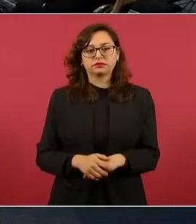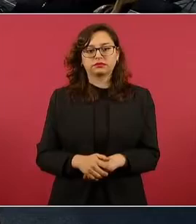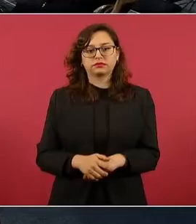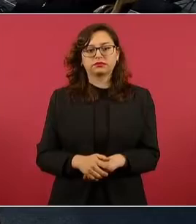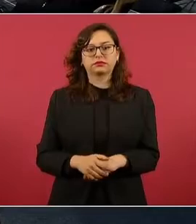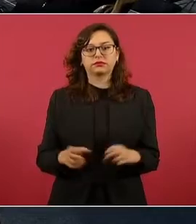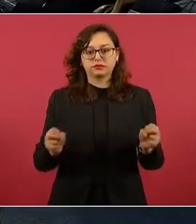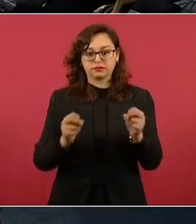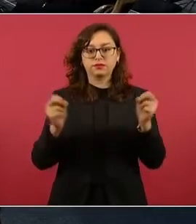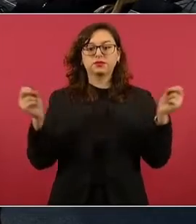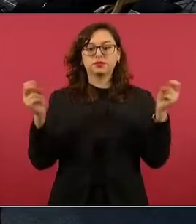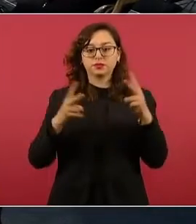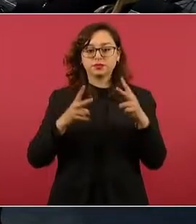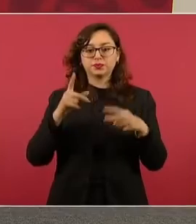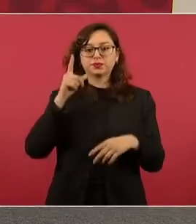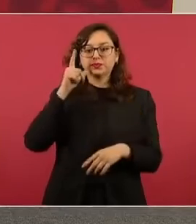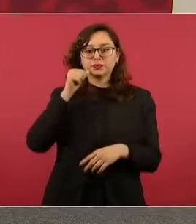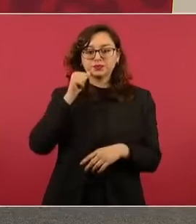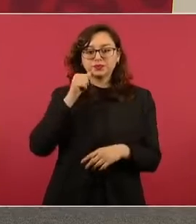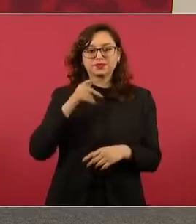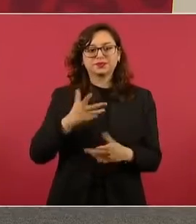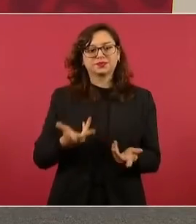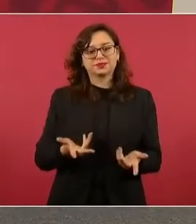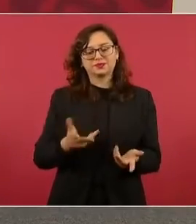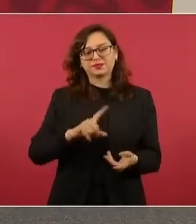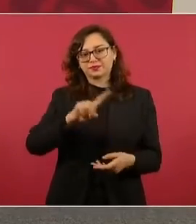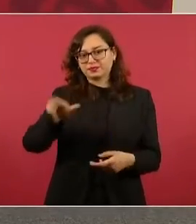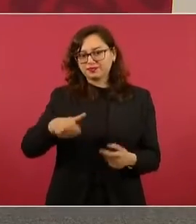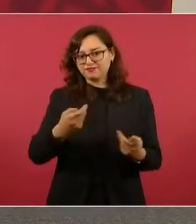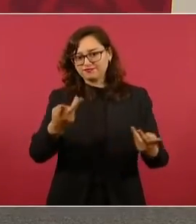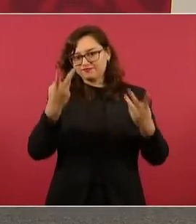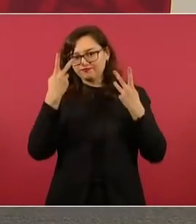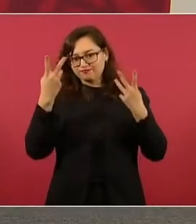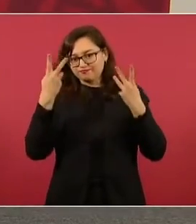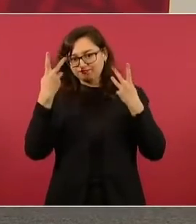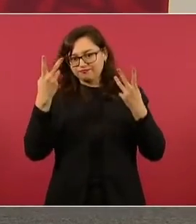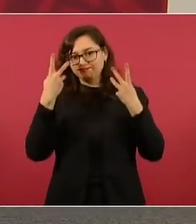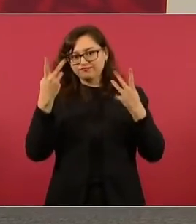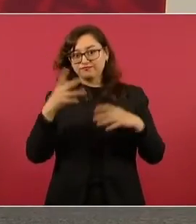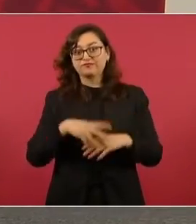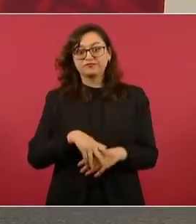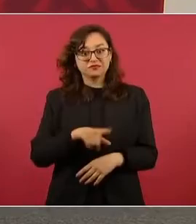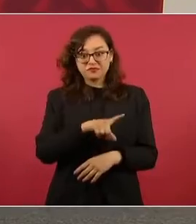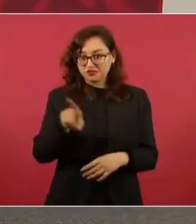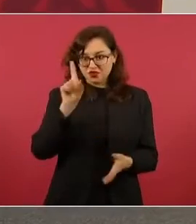Nos vemos, luego nos regañan, no va a creer, pero sí,